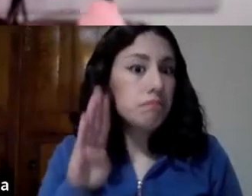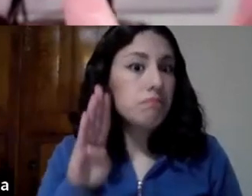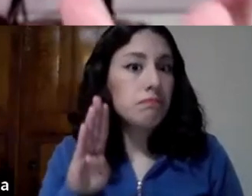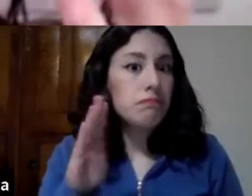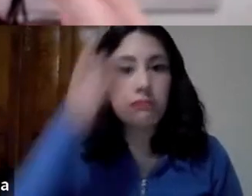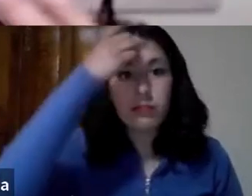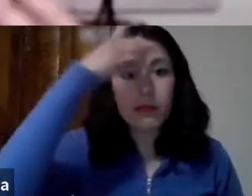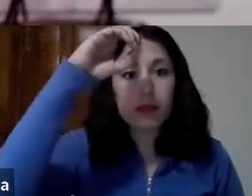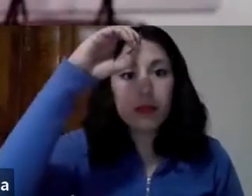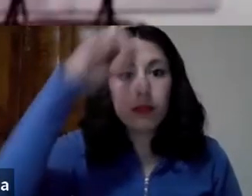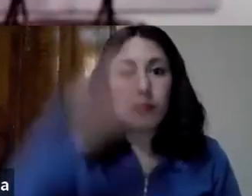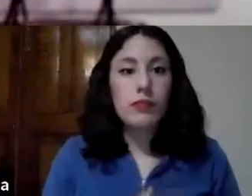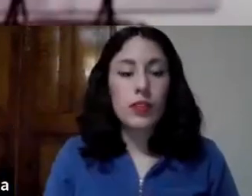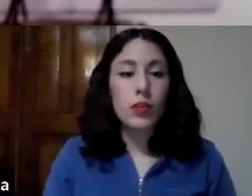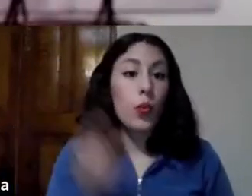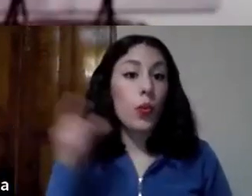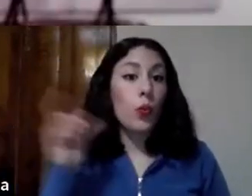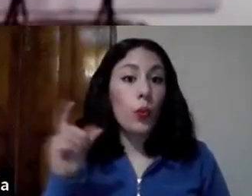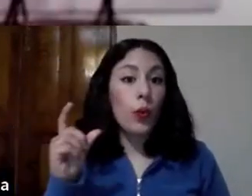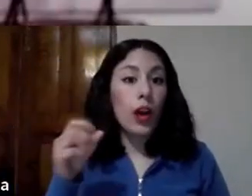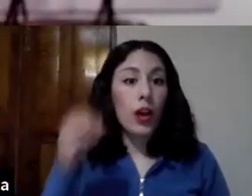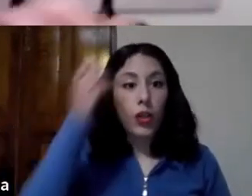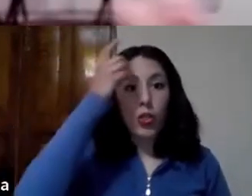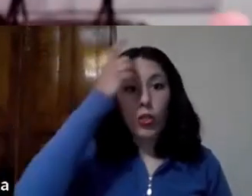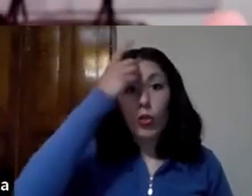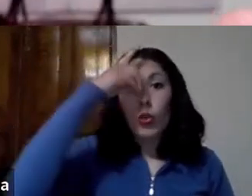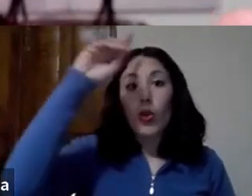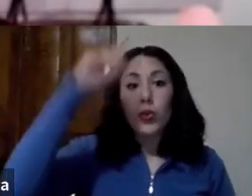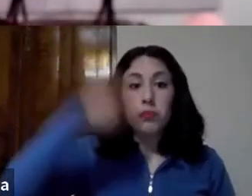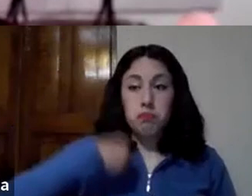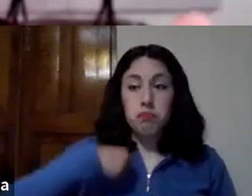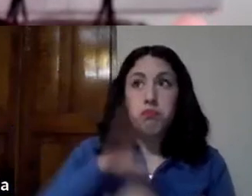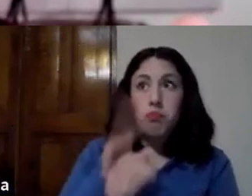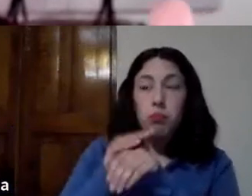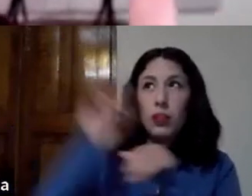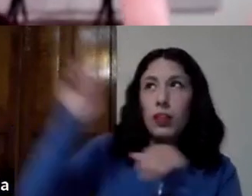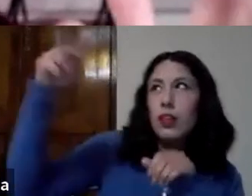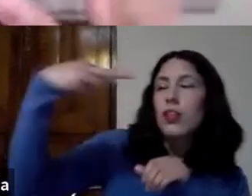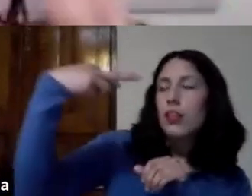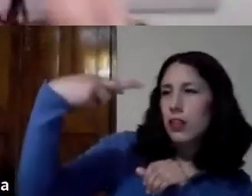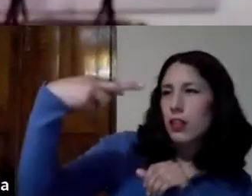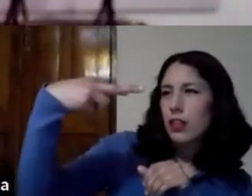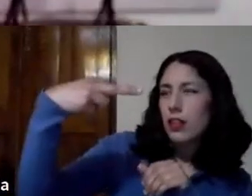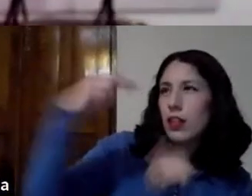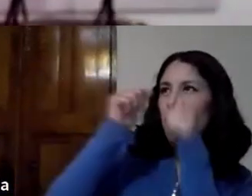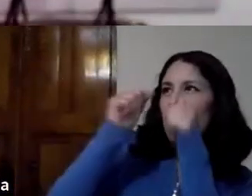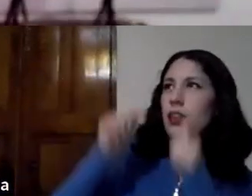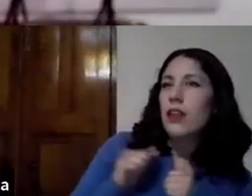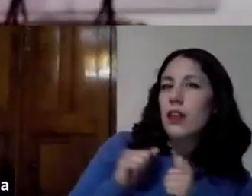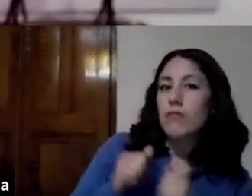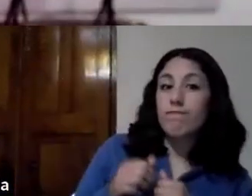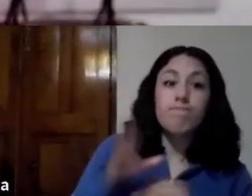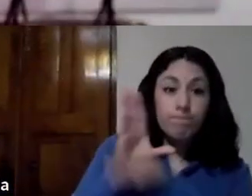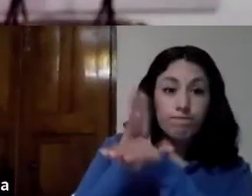ver por Dios y nos dejamos que Dios nos llame por nuestro